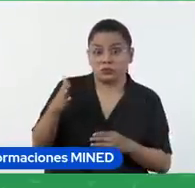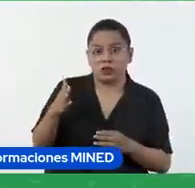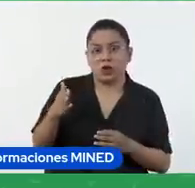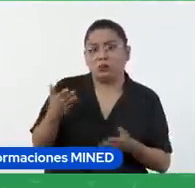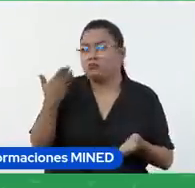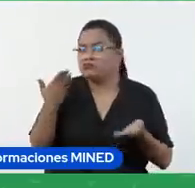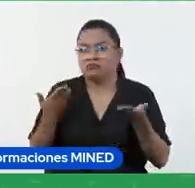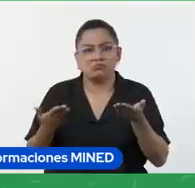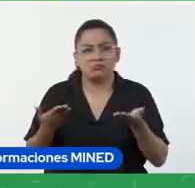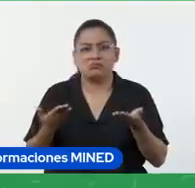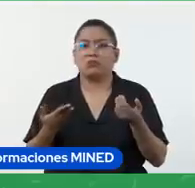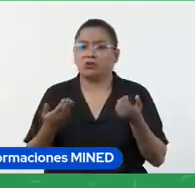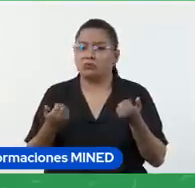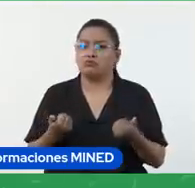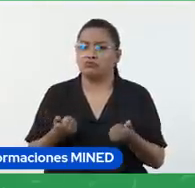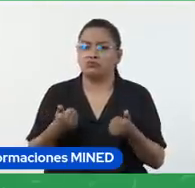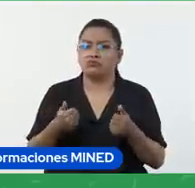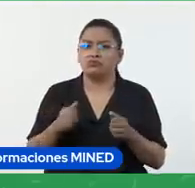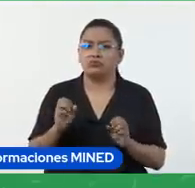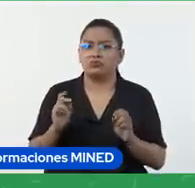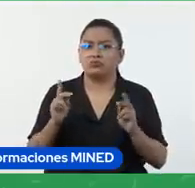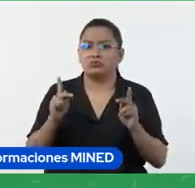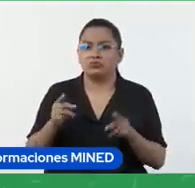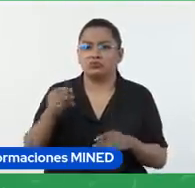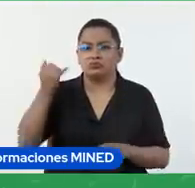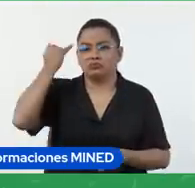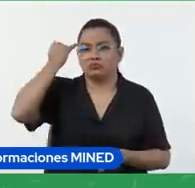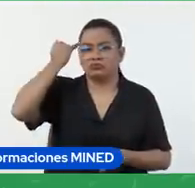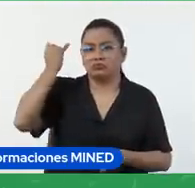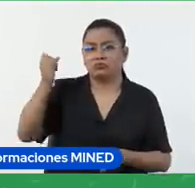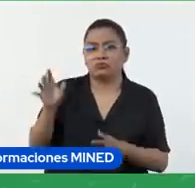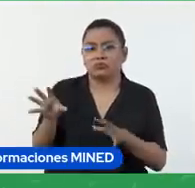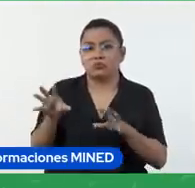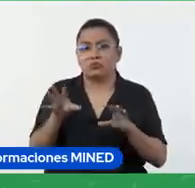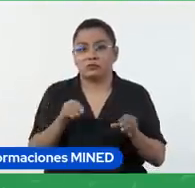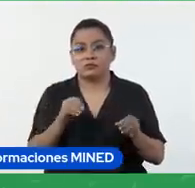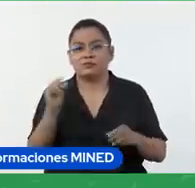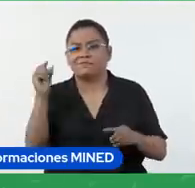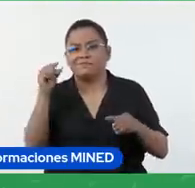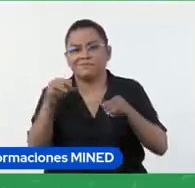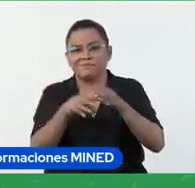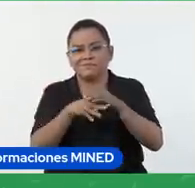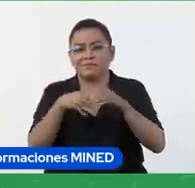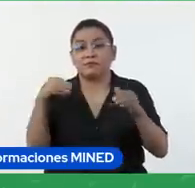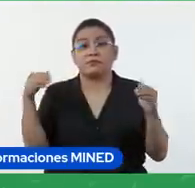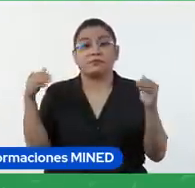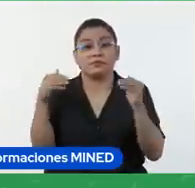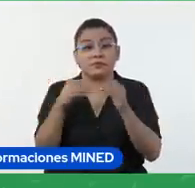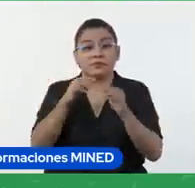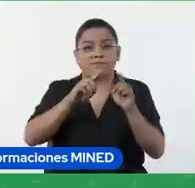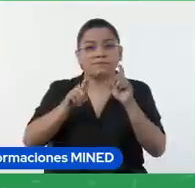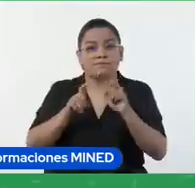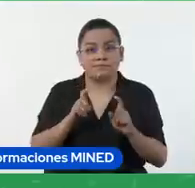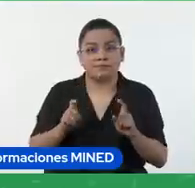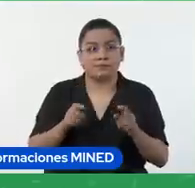sea una buena opción, una buena idea. En el boleto de salida, también hago preguntas,